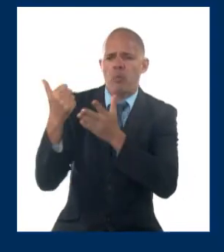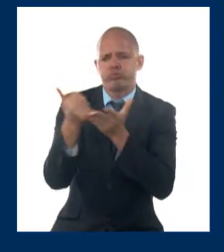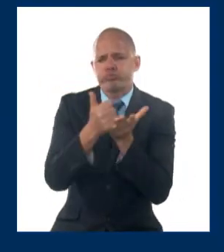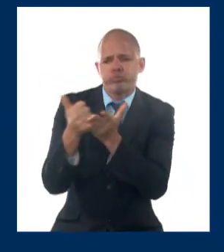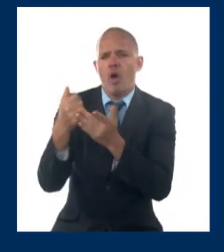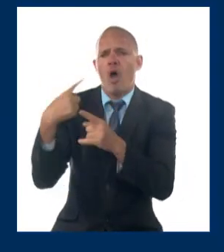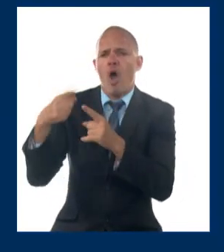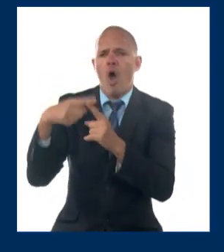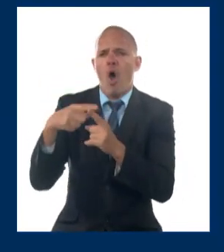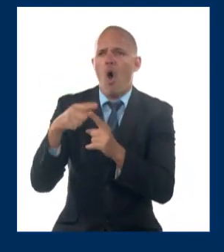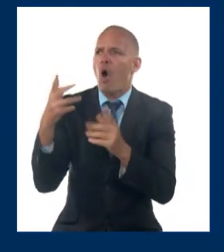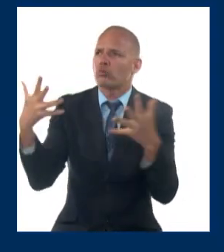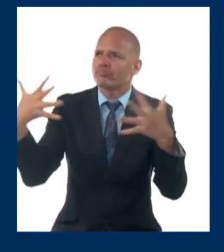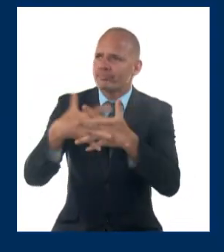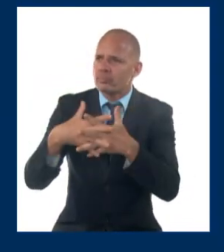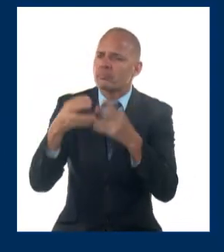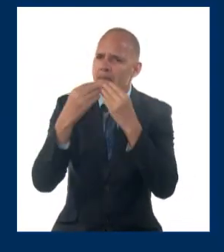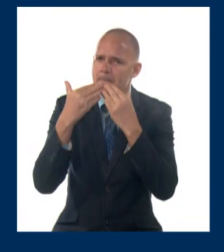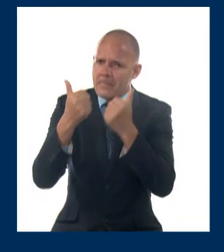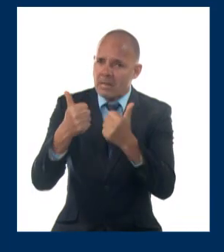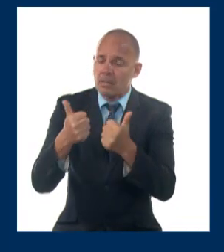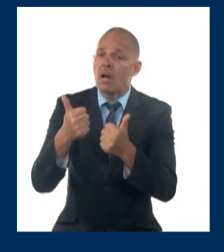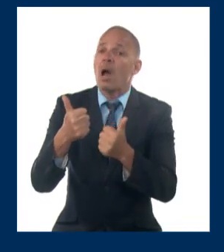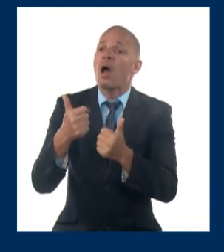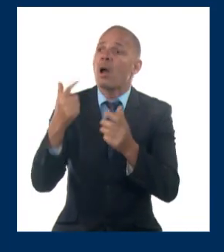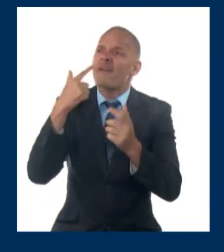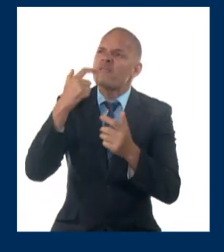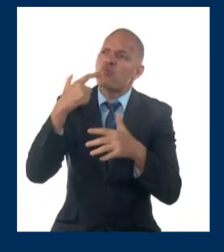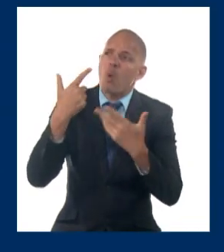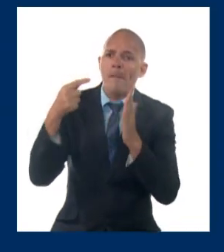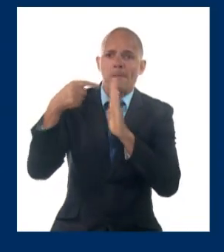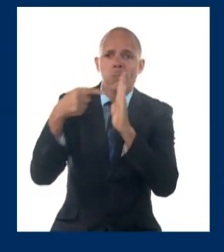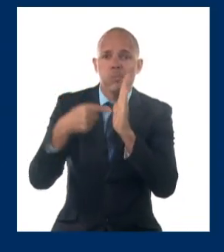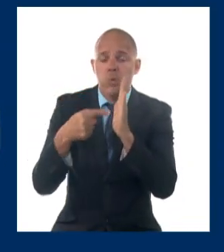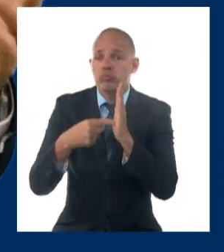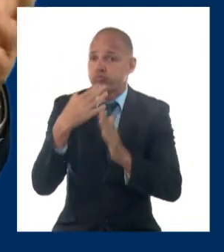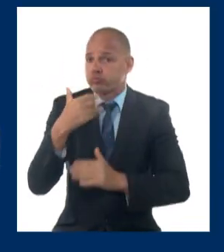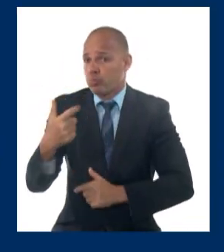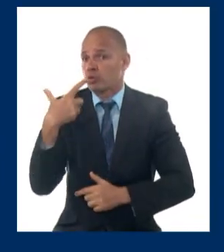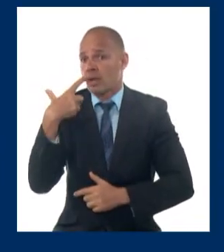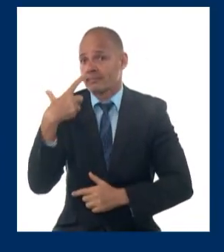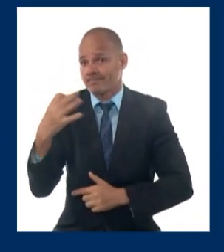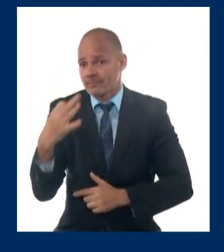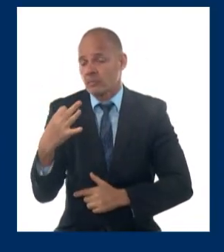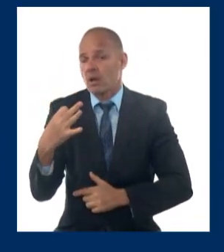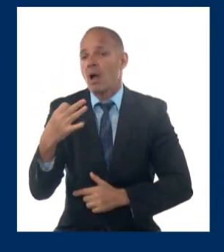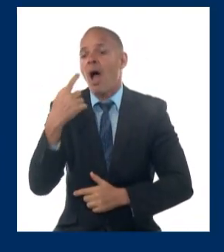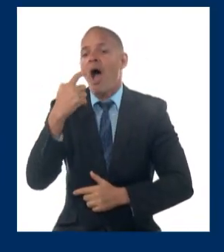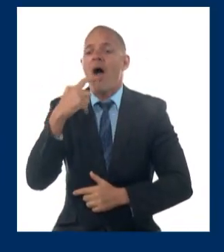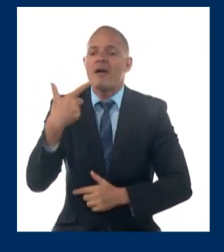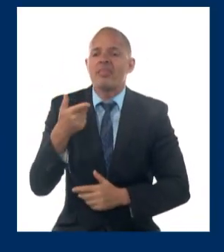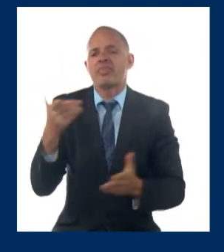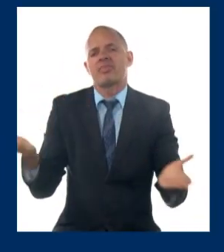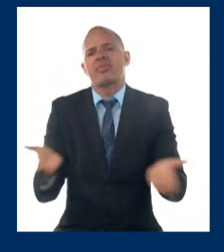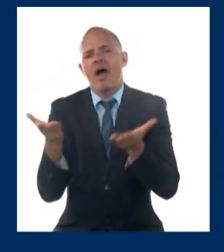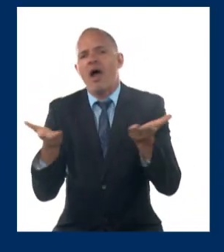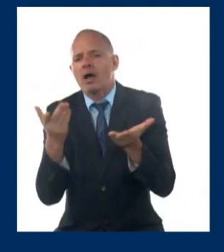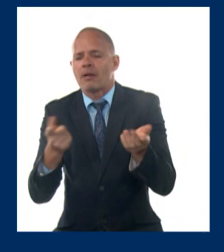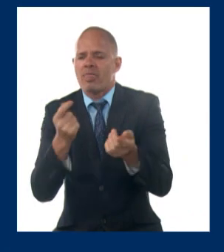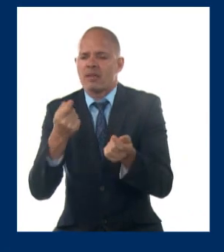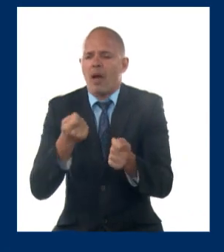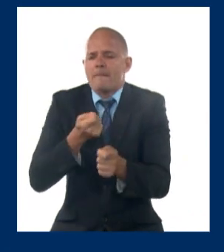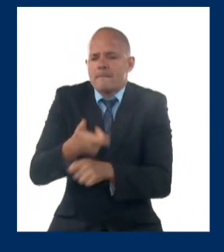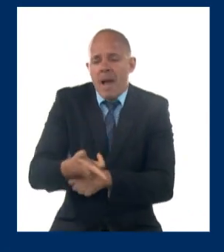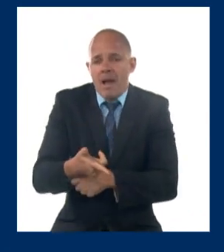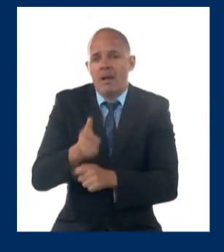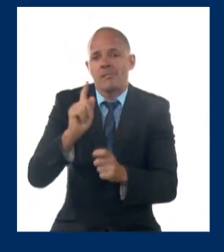y mutuamente ventajosa en áreas de alta prioridad, como el financiamiento al desarrollo, el enfrentamiento